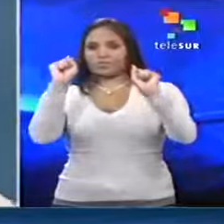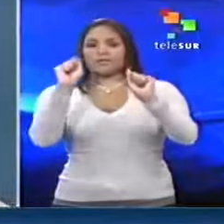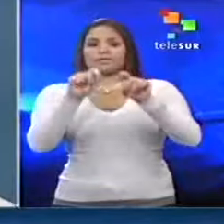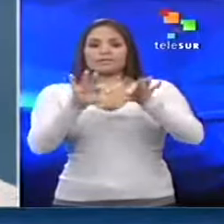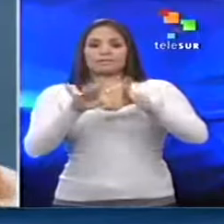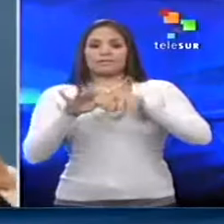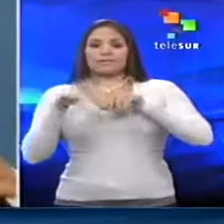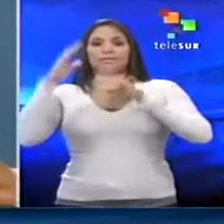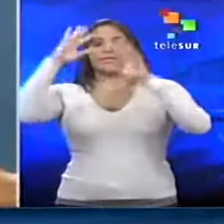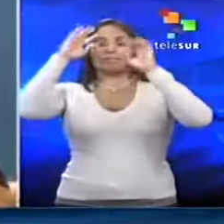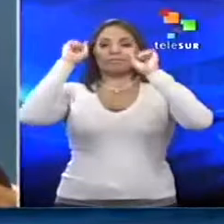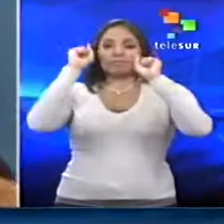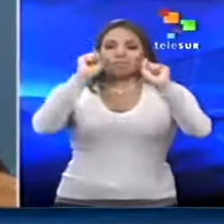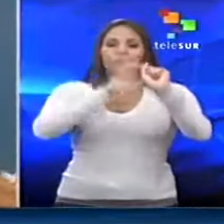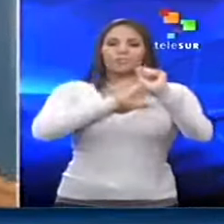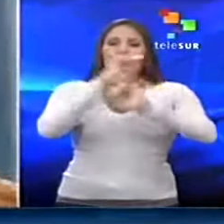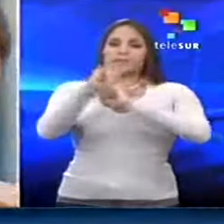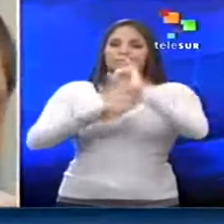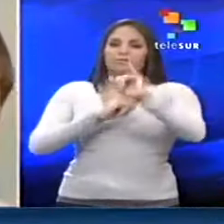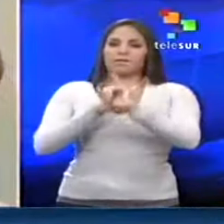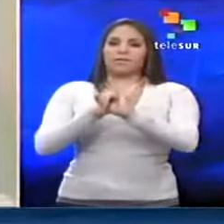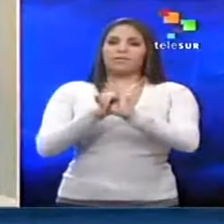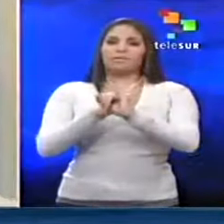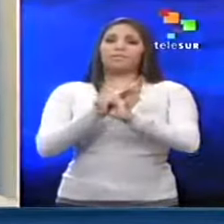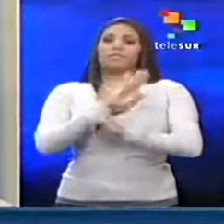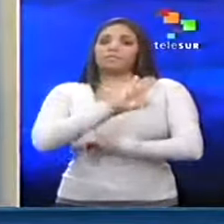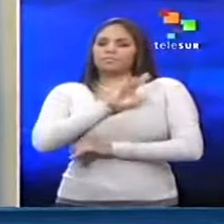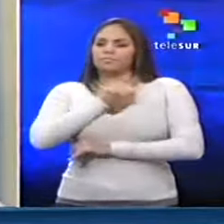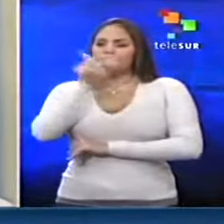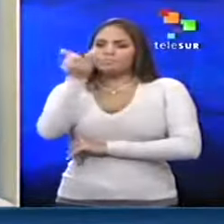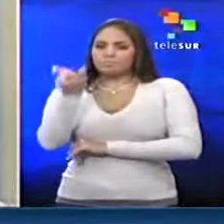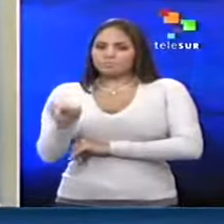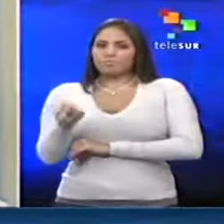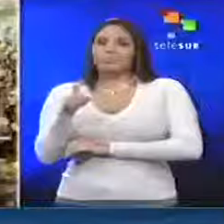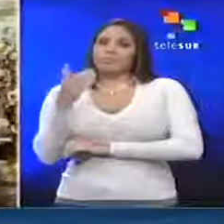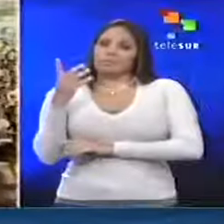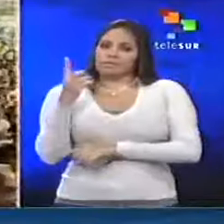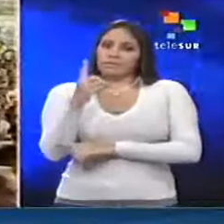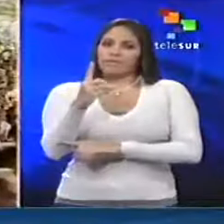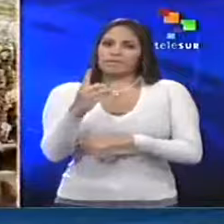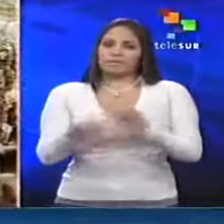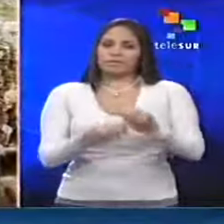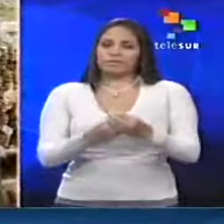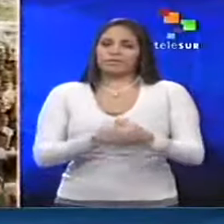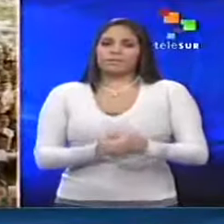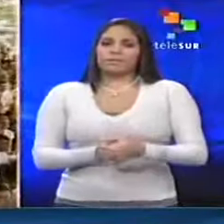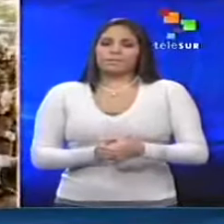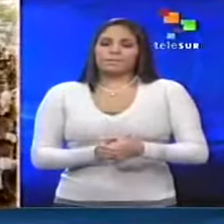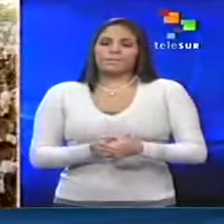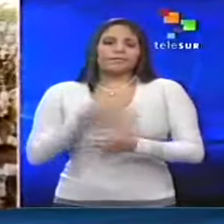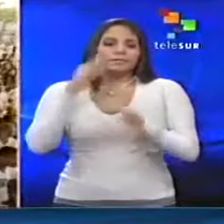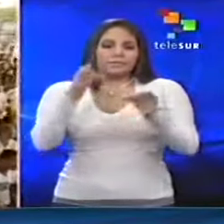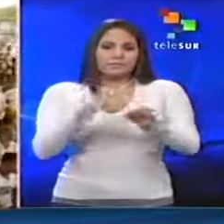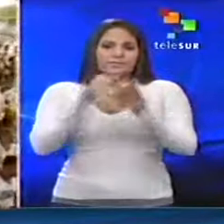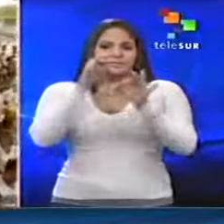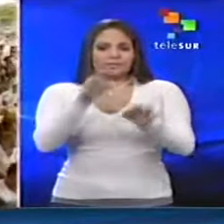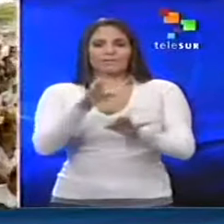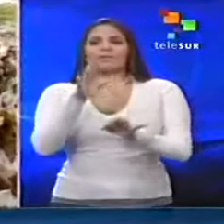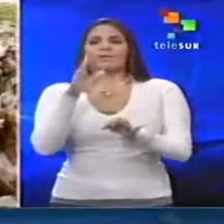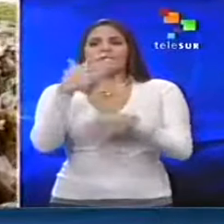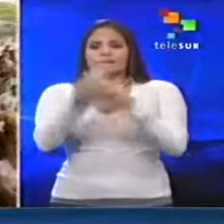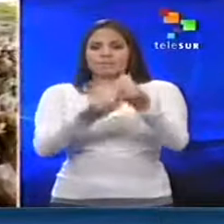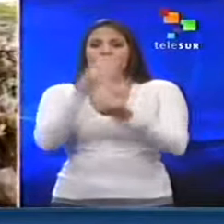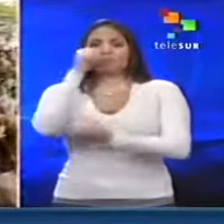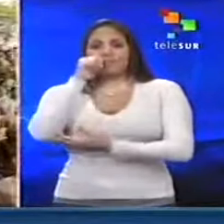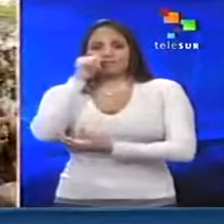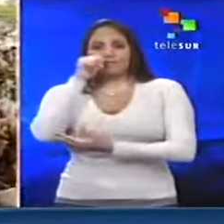Secretaría Nacional de Inteligencia, mandada por un civil, como tiene que ser. Durante su acostumbrado programa Enlace Ciudadano,